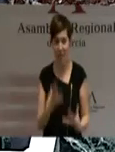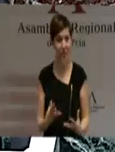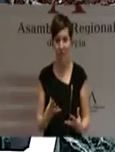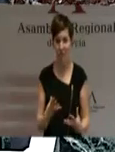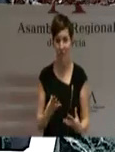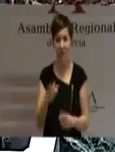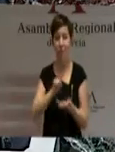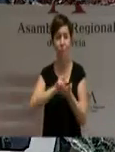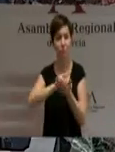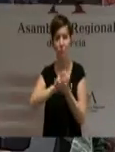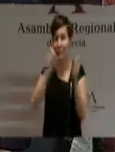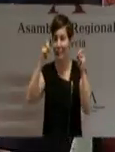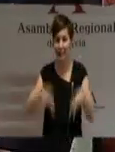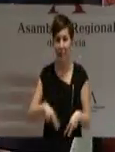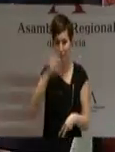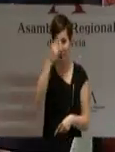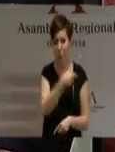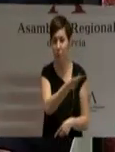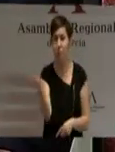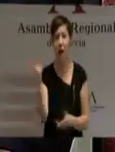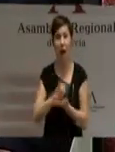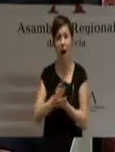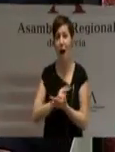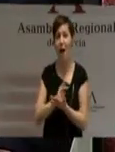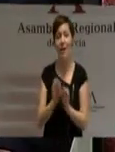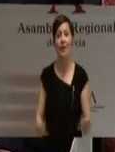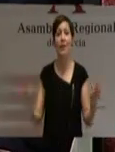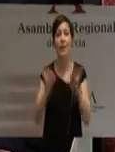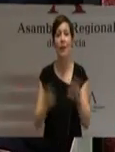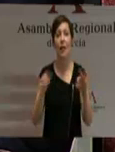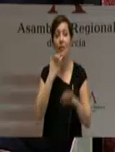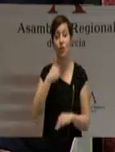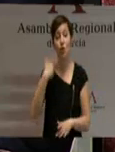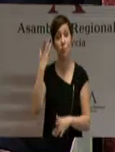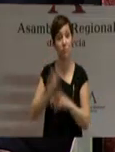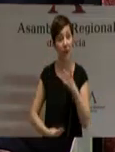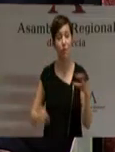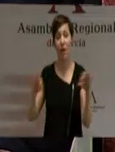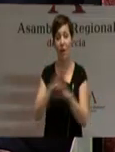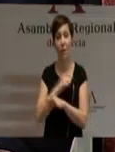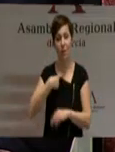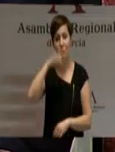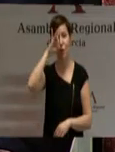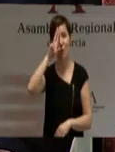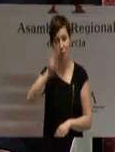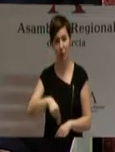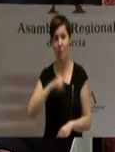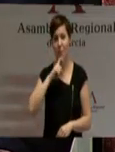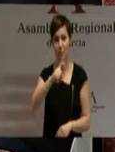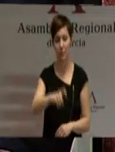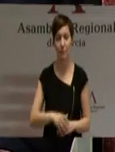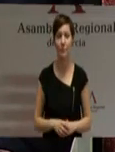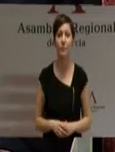perdido el sueño. Y si estuviese equivocado, el primer sorprendido sería yo. Nos